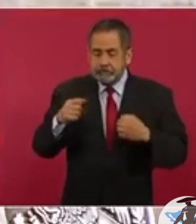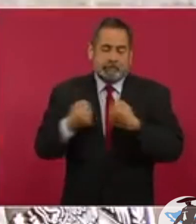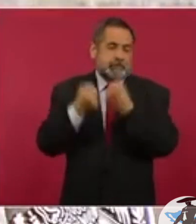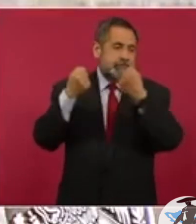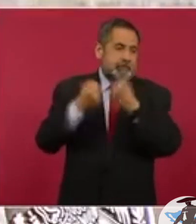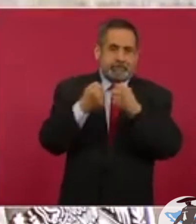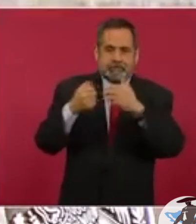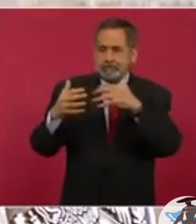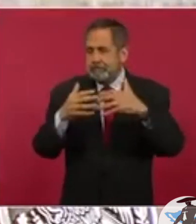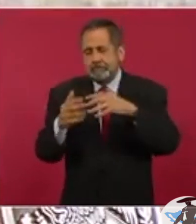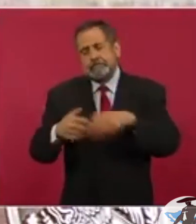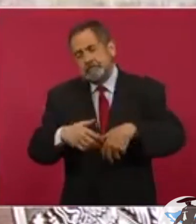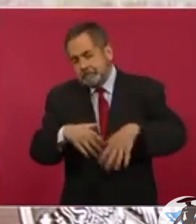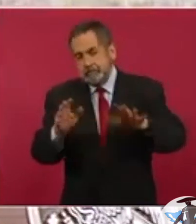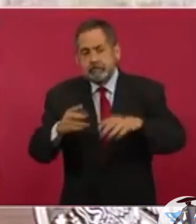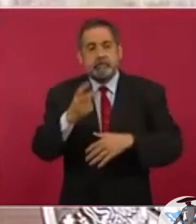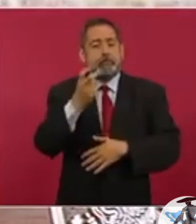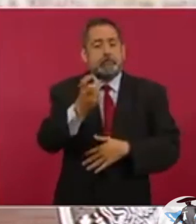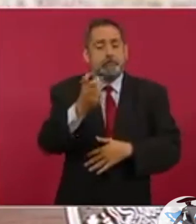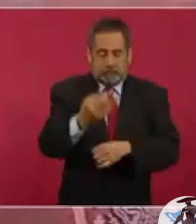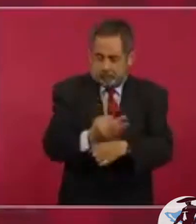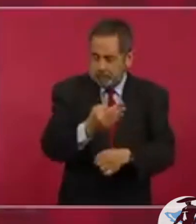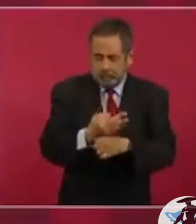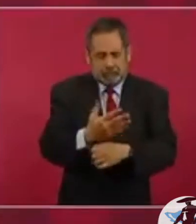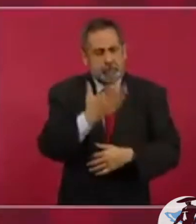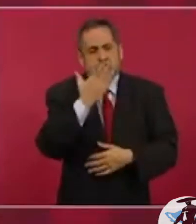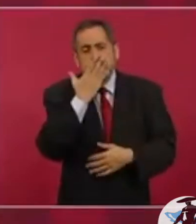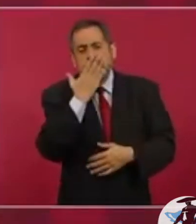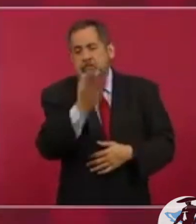Por eso yo celebro lo de ahora,